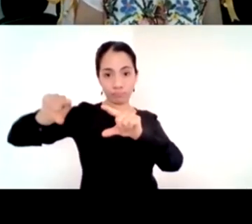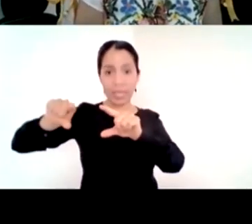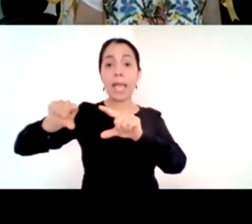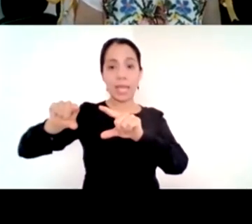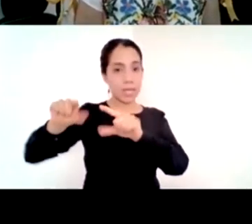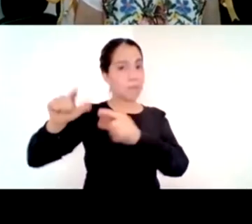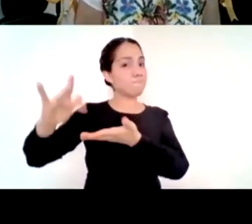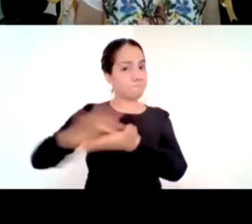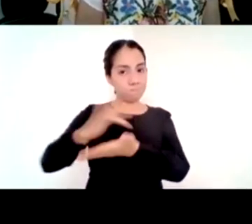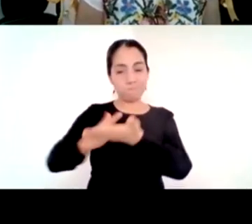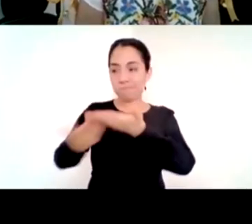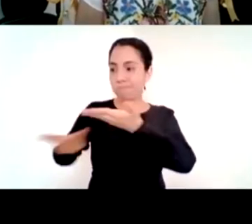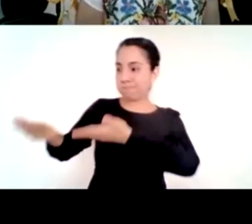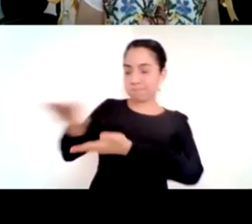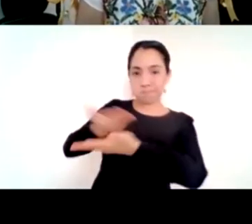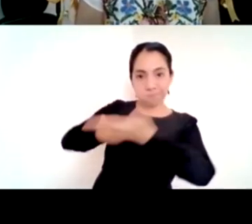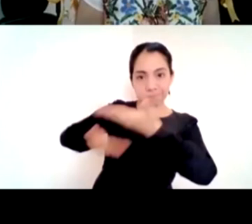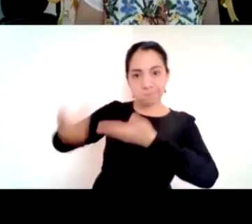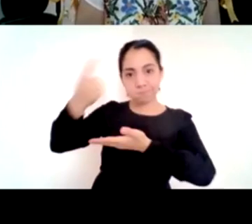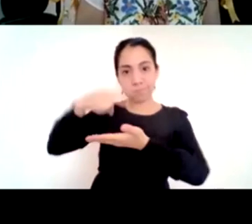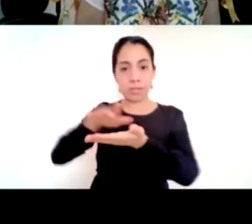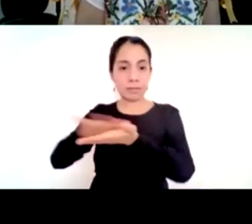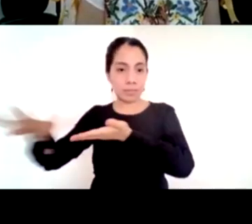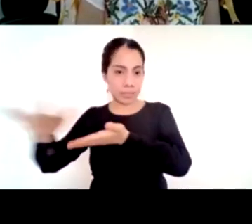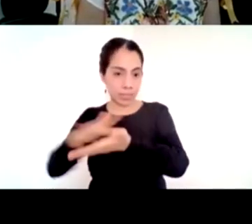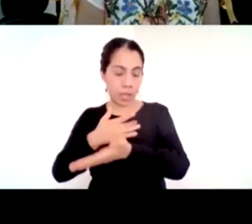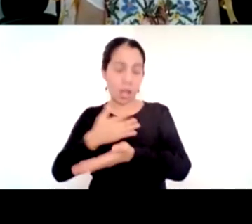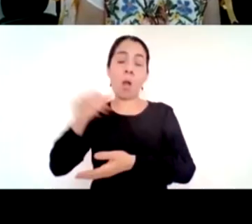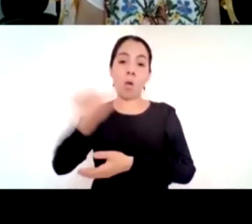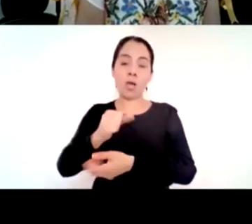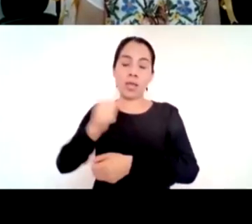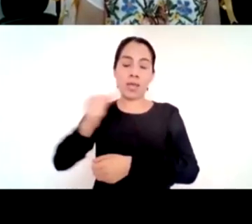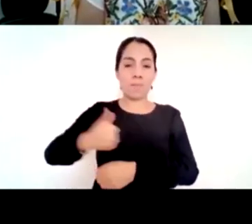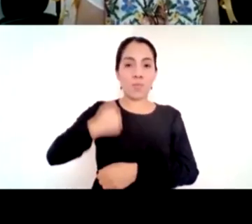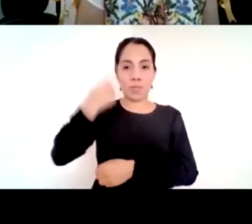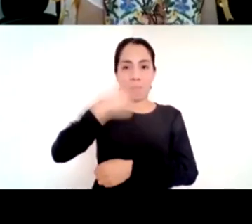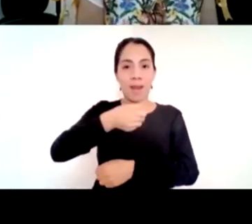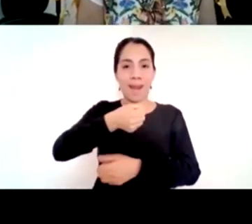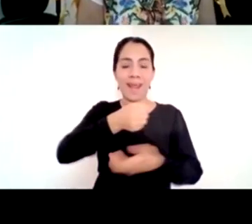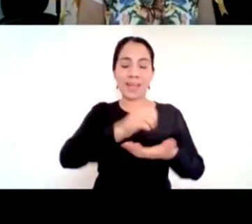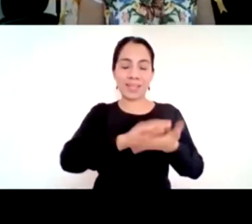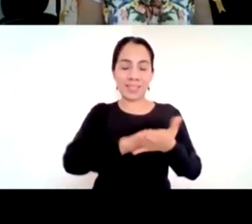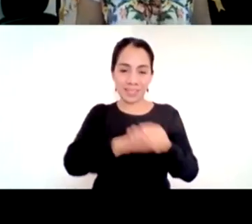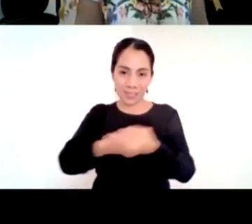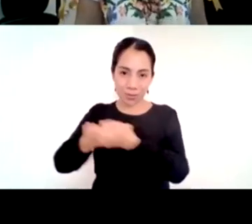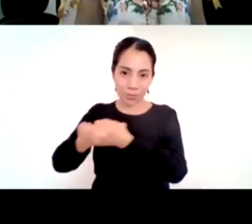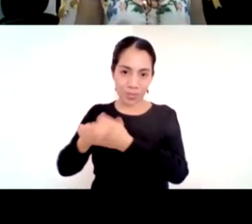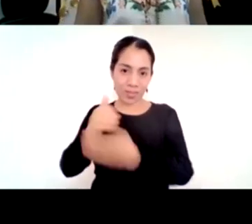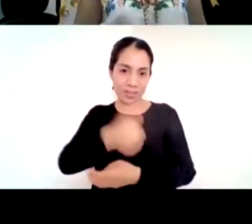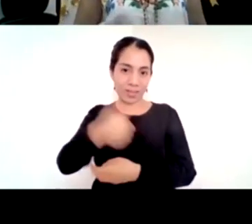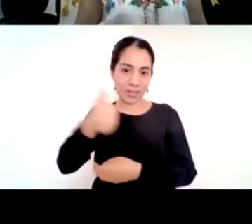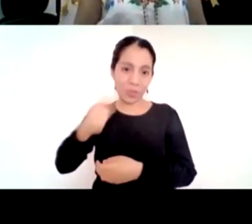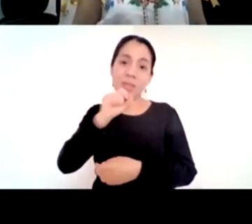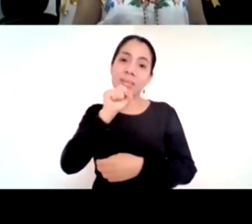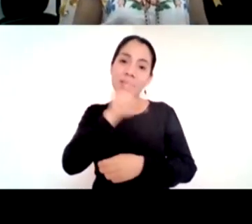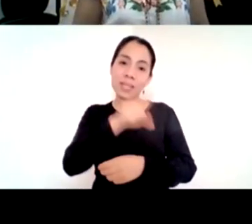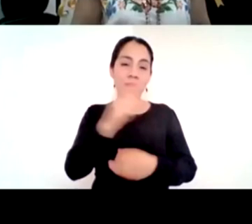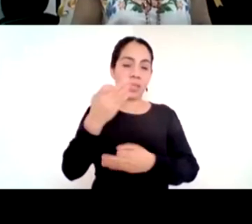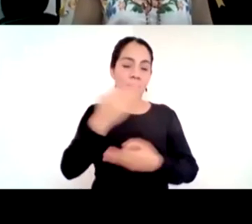esta ocasión para saludarlos y saludar a todos los secretarios del estado del país perdón